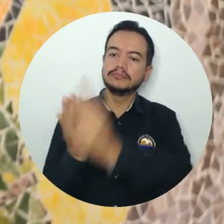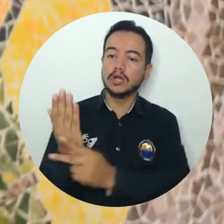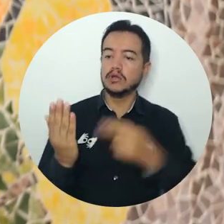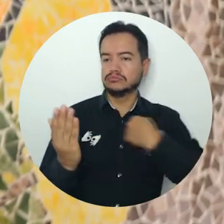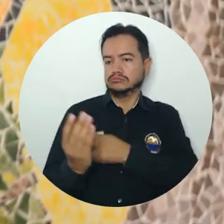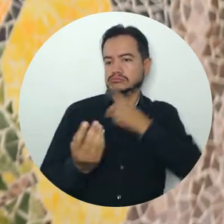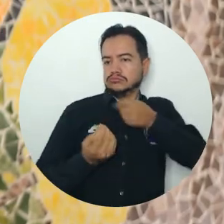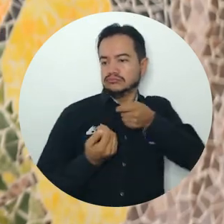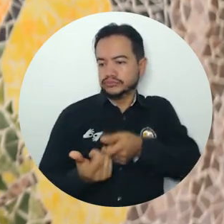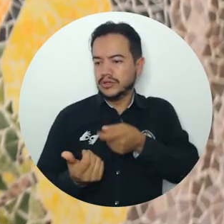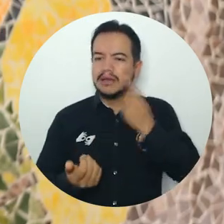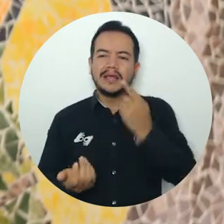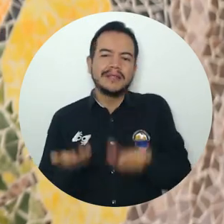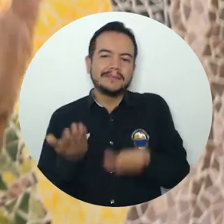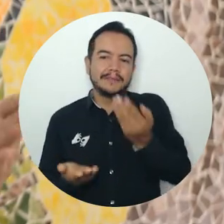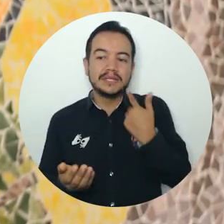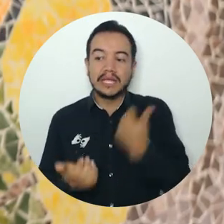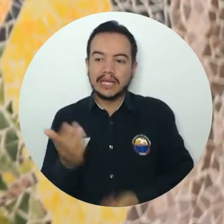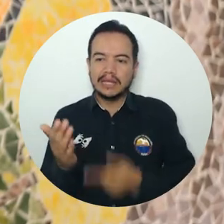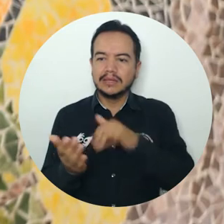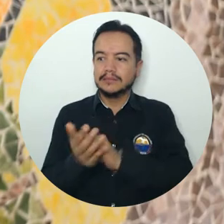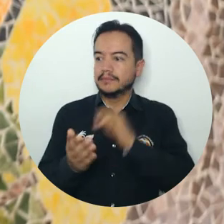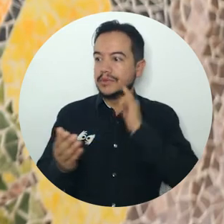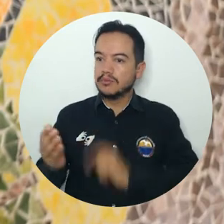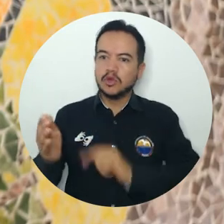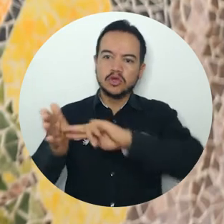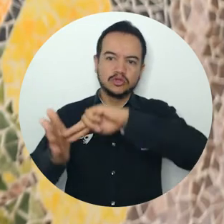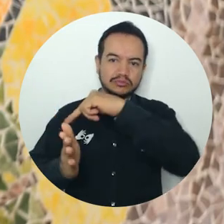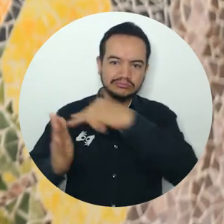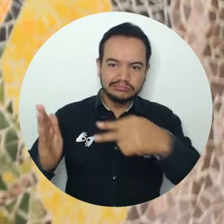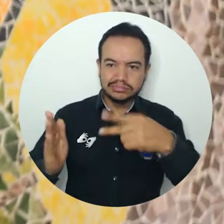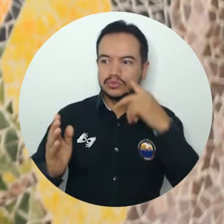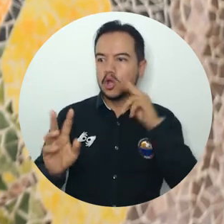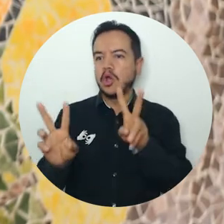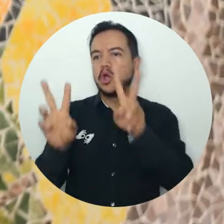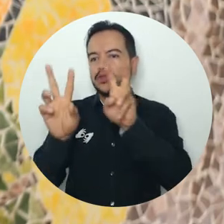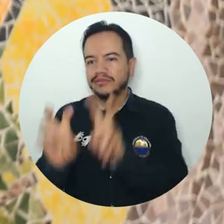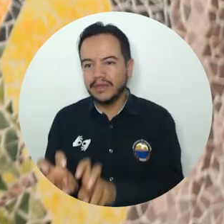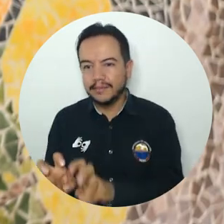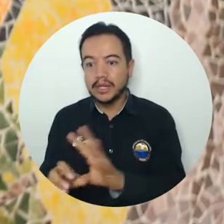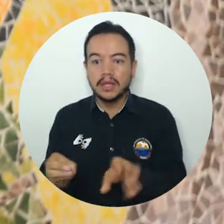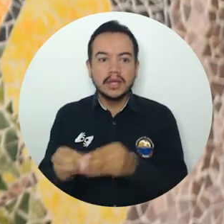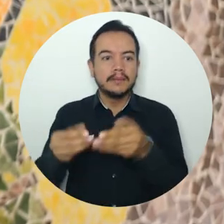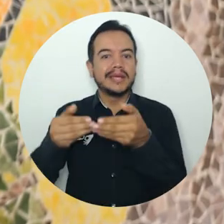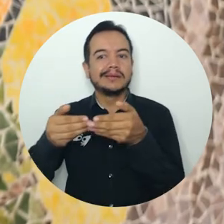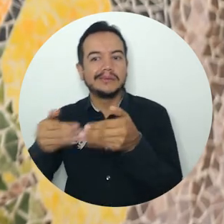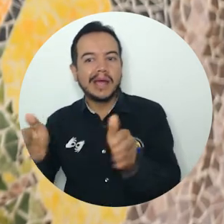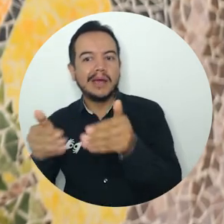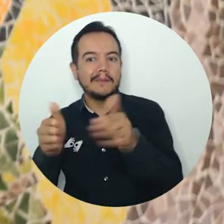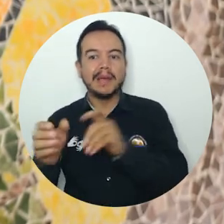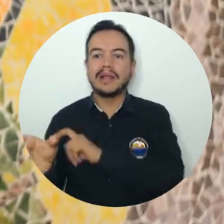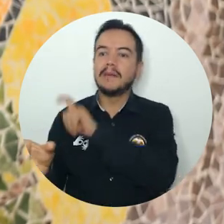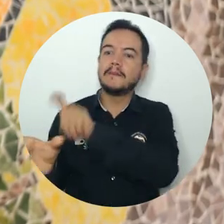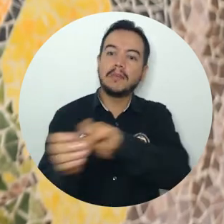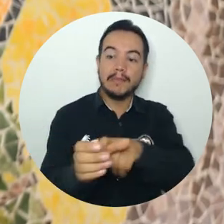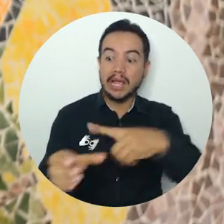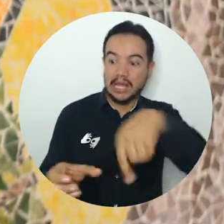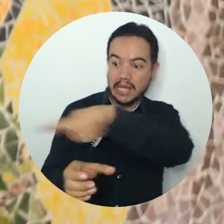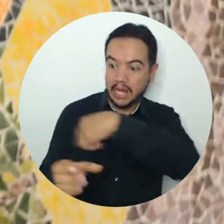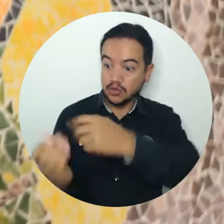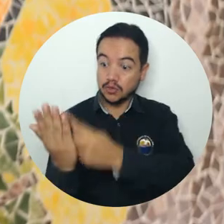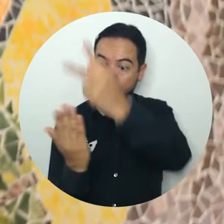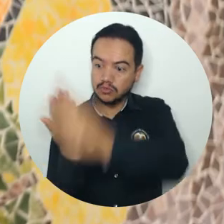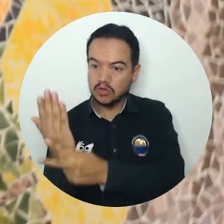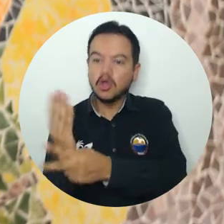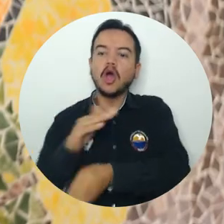las diferentes temáticas, las áreas de conocimiento que tiene la universidad y las ofertas académicas para que